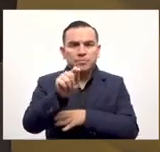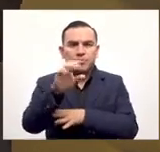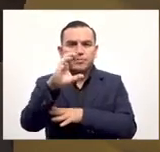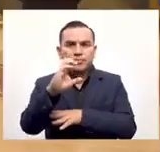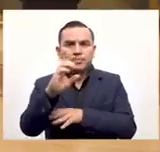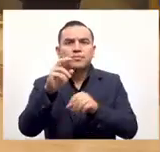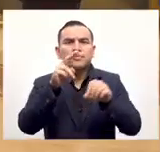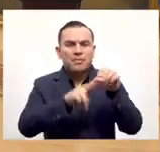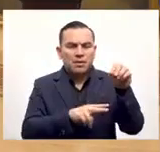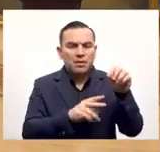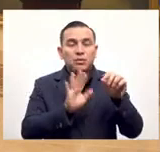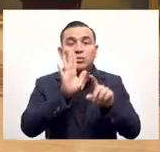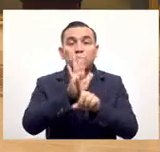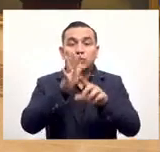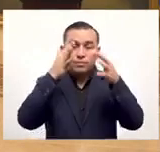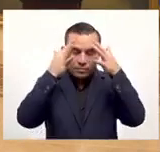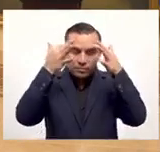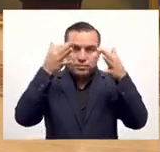en Bitcoin o en dólares.